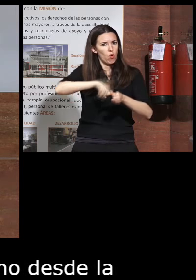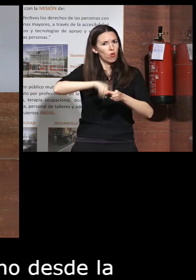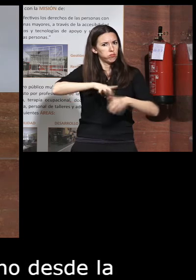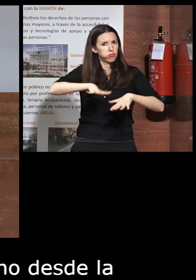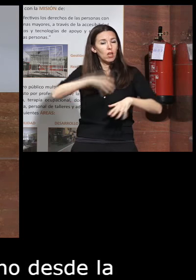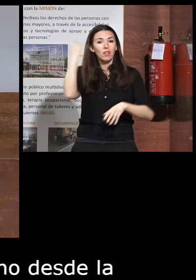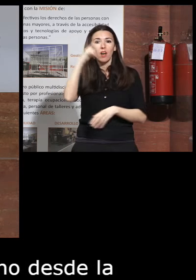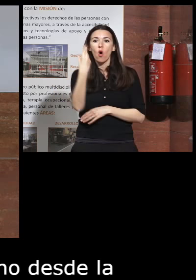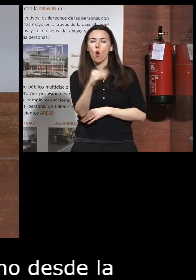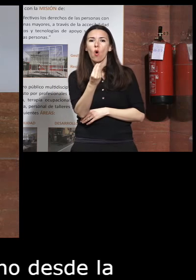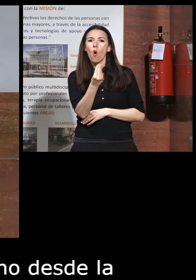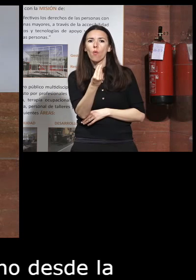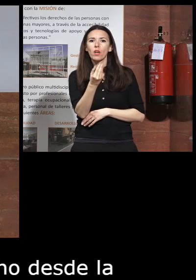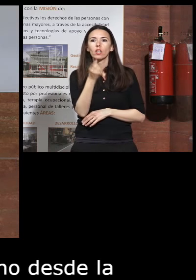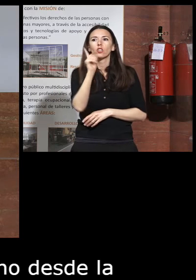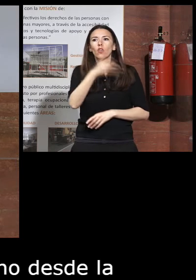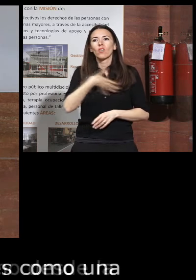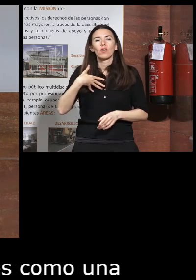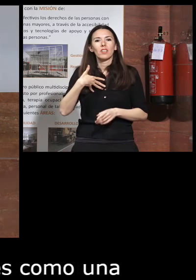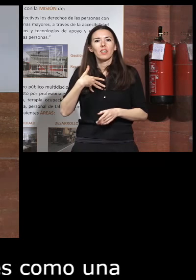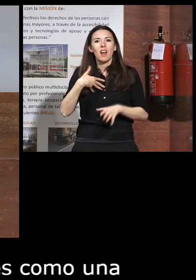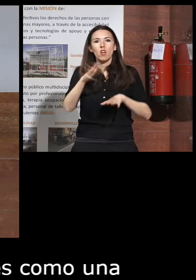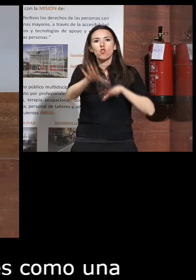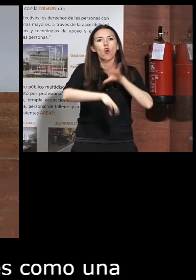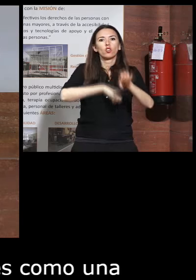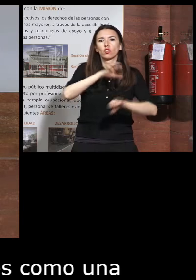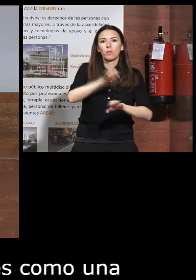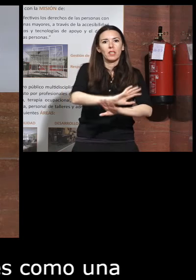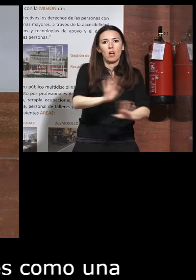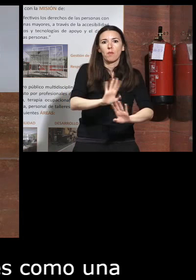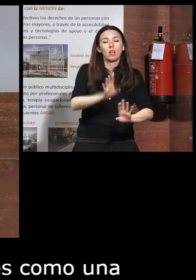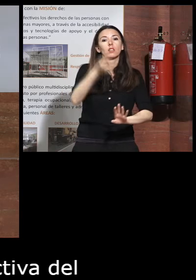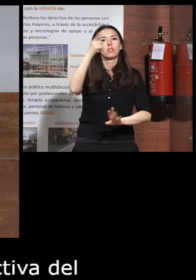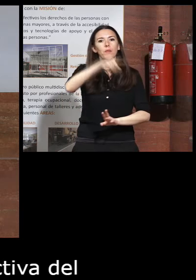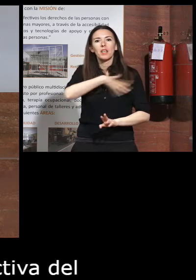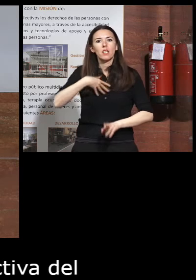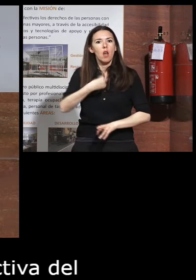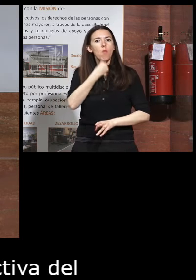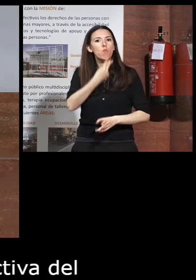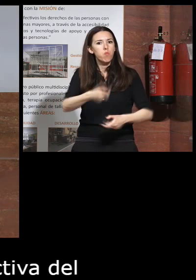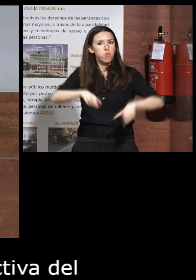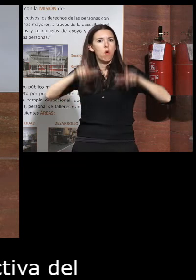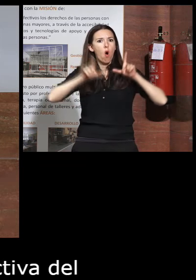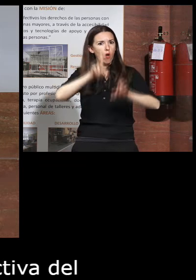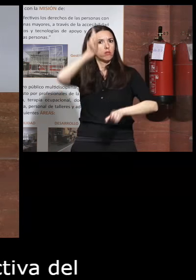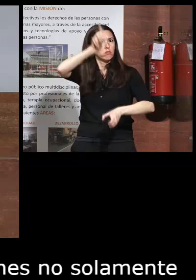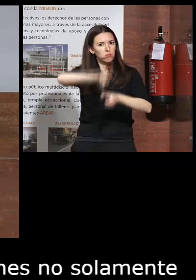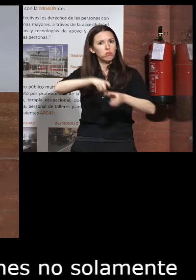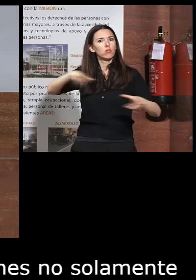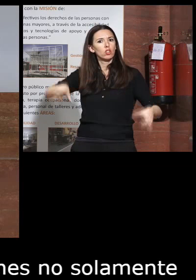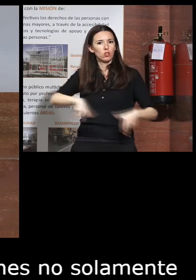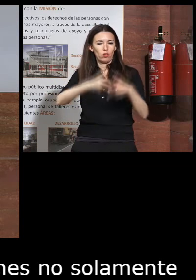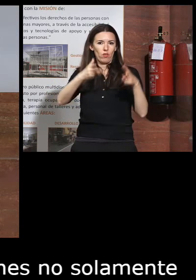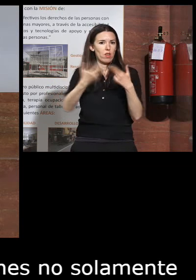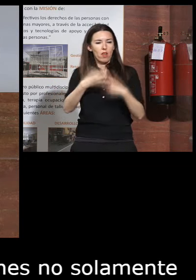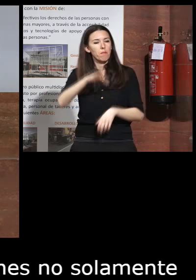jóvenes no solamente quieren consumir quieren también ser voz partícipe de esta sociedad y yo creo que